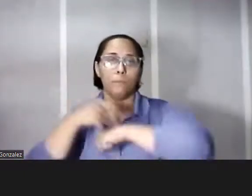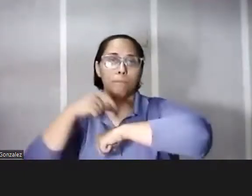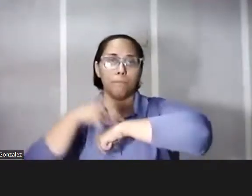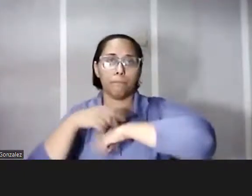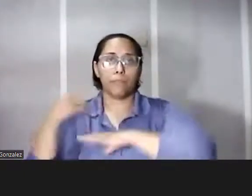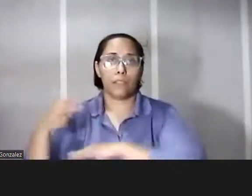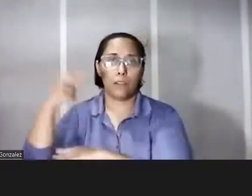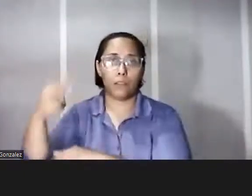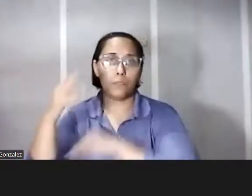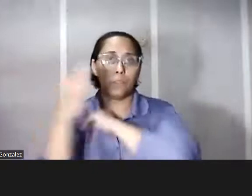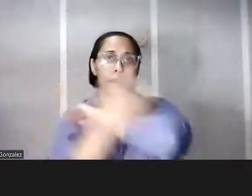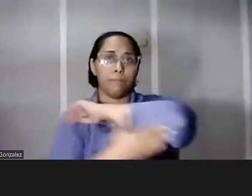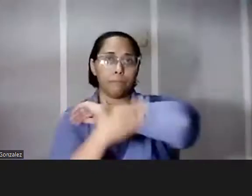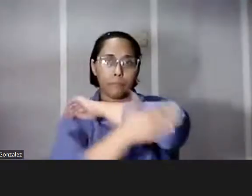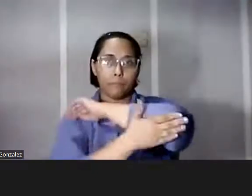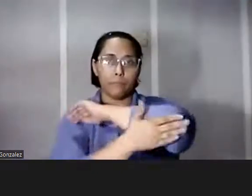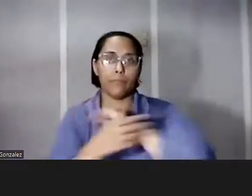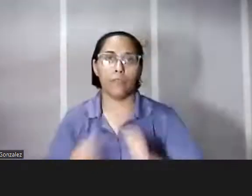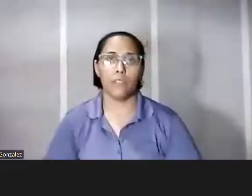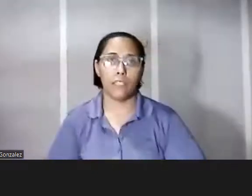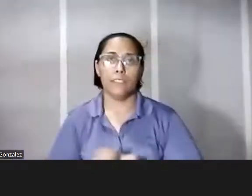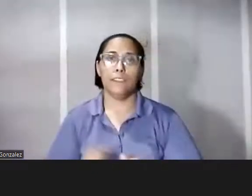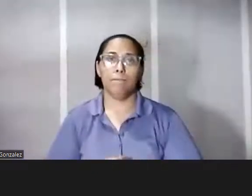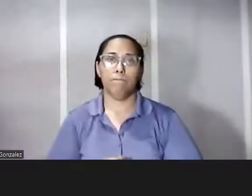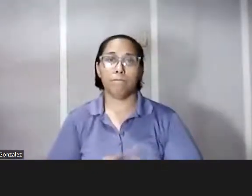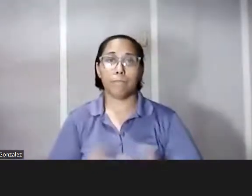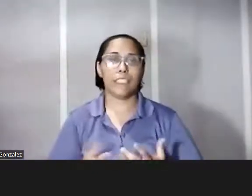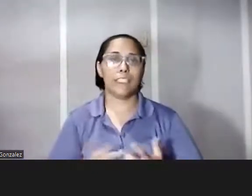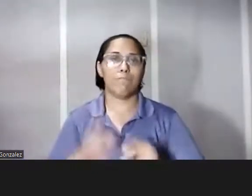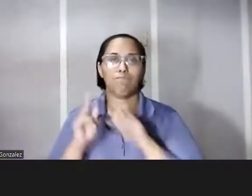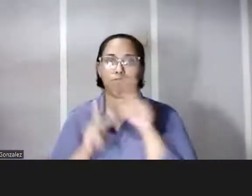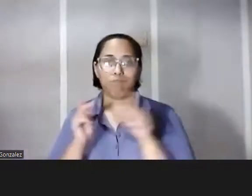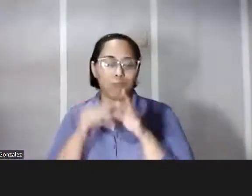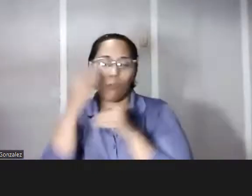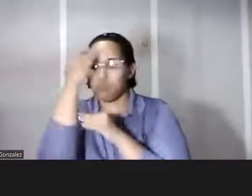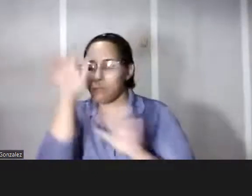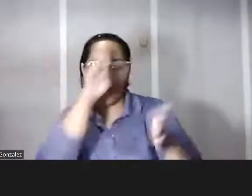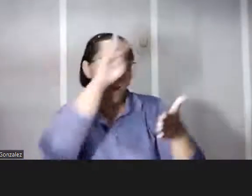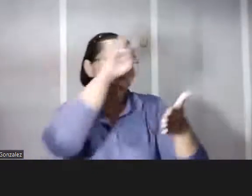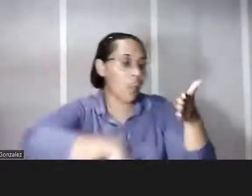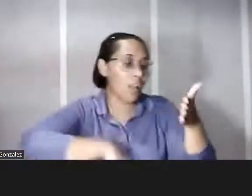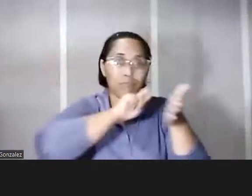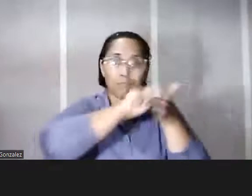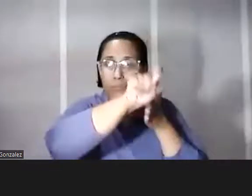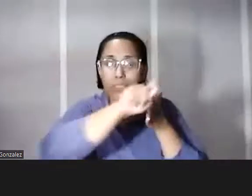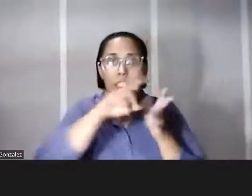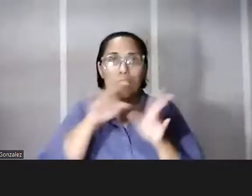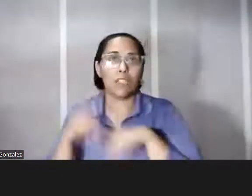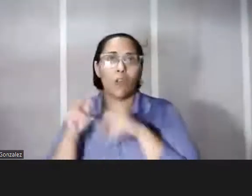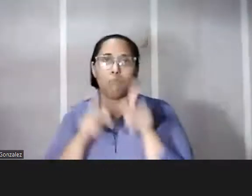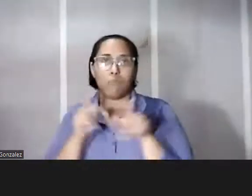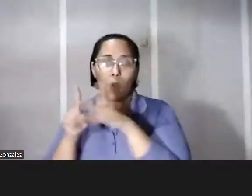historia de nuestro país donde hubo un gran por ciento de analfabetismo y no fueron pocas las personas que comenzaron a manejar